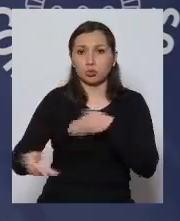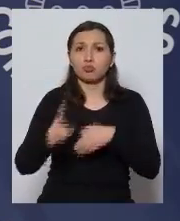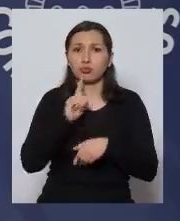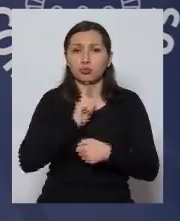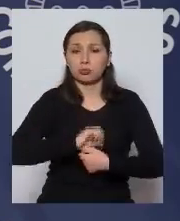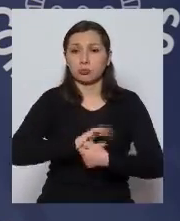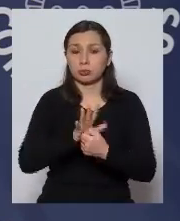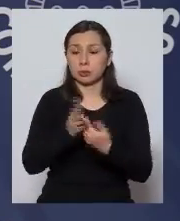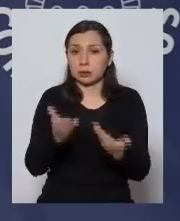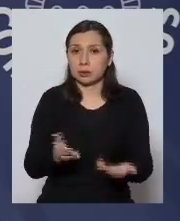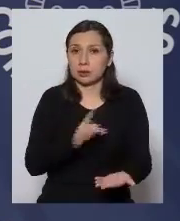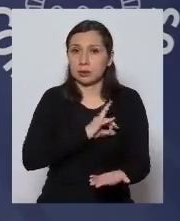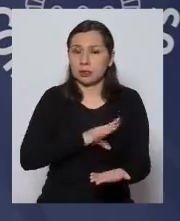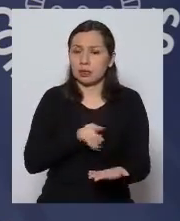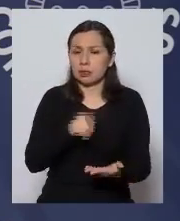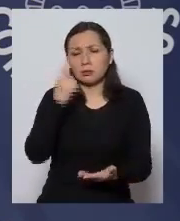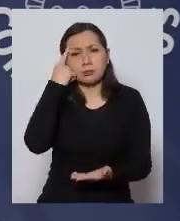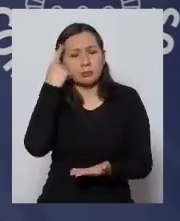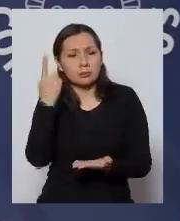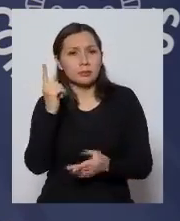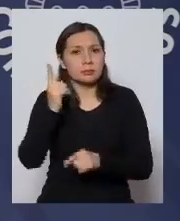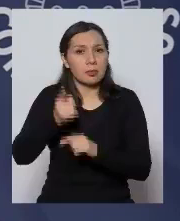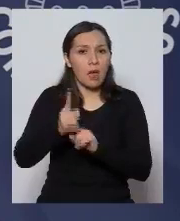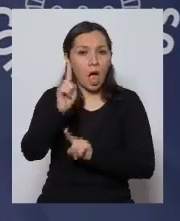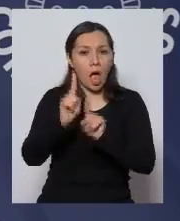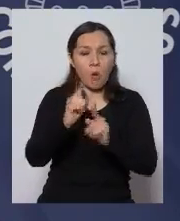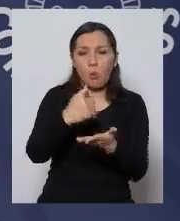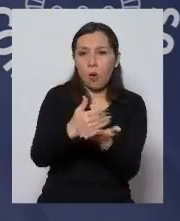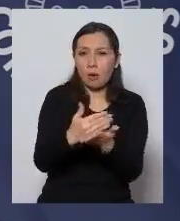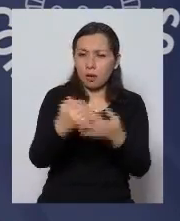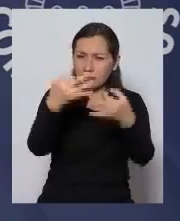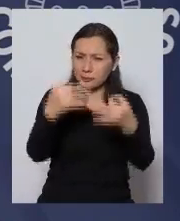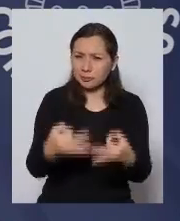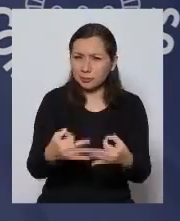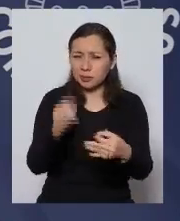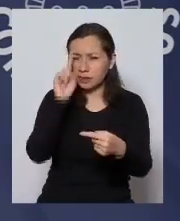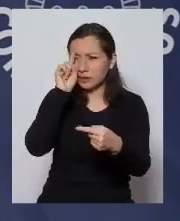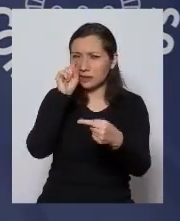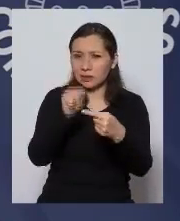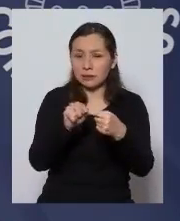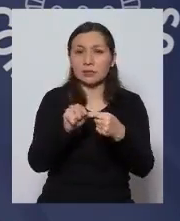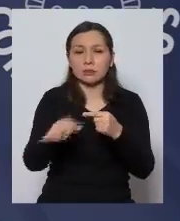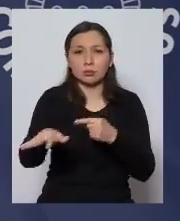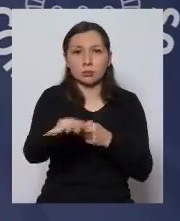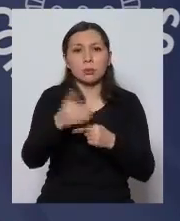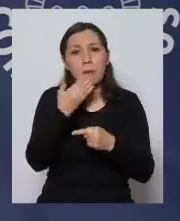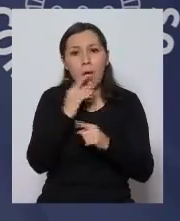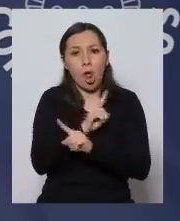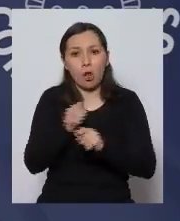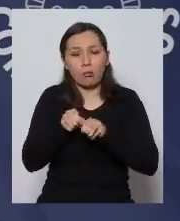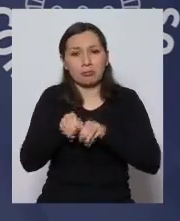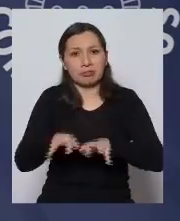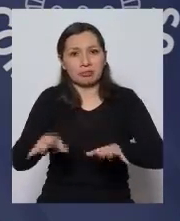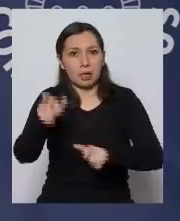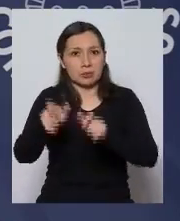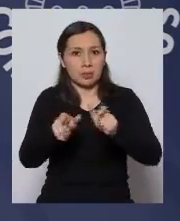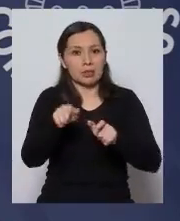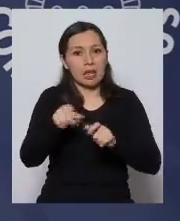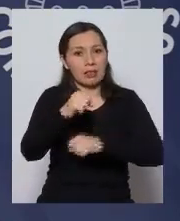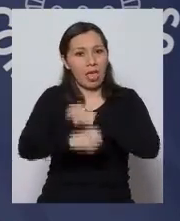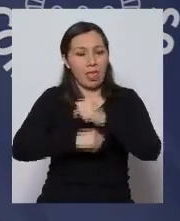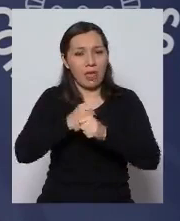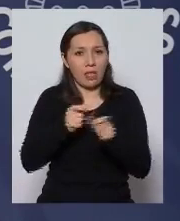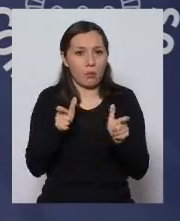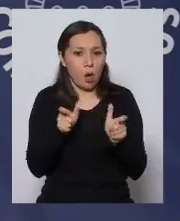país en ese sentido se ha pensado aplicar alguna estratégica más específica para la contención de las personas de ese